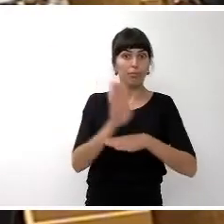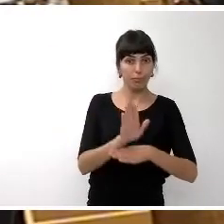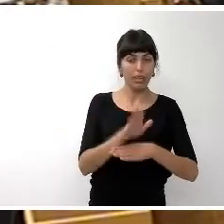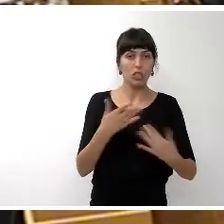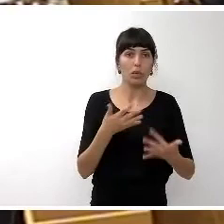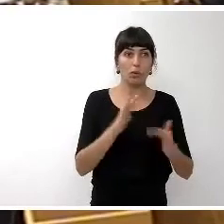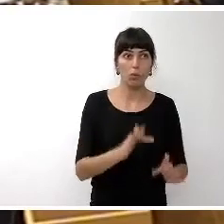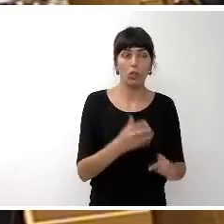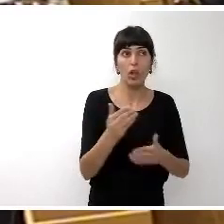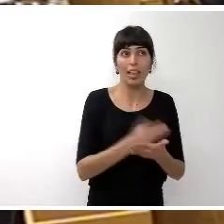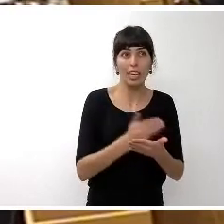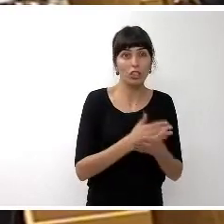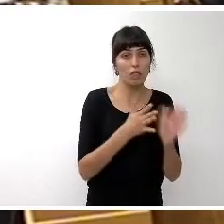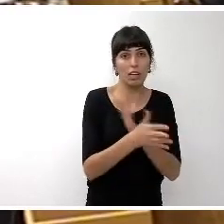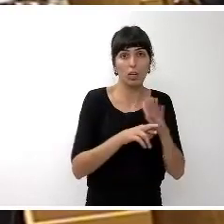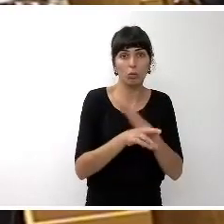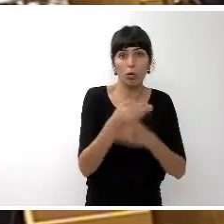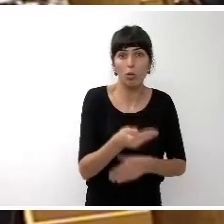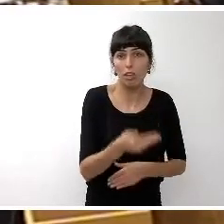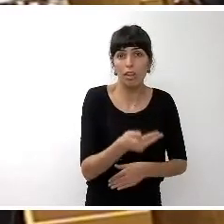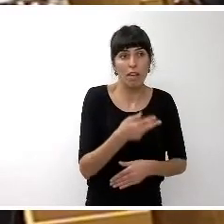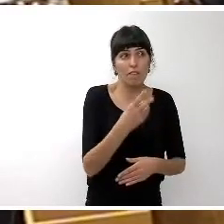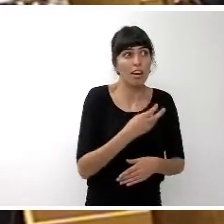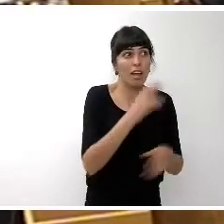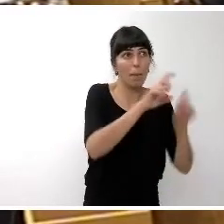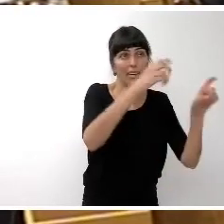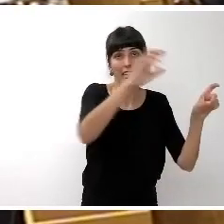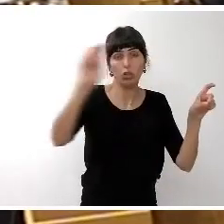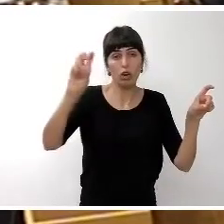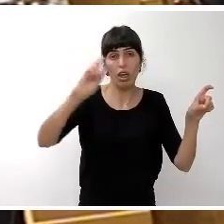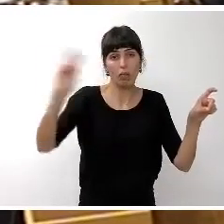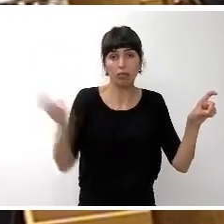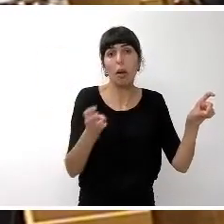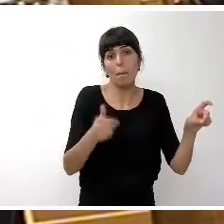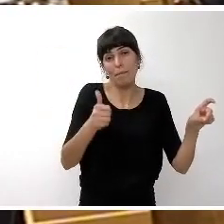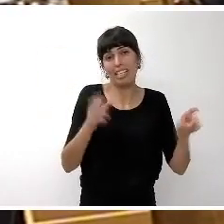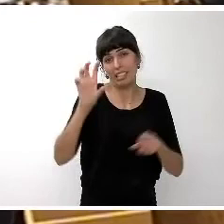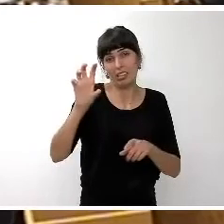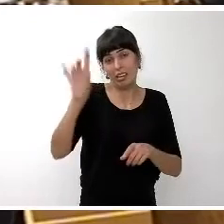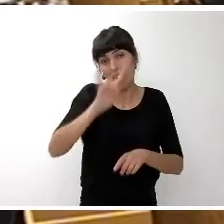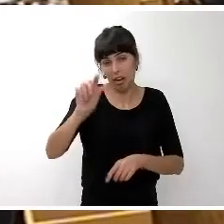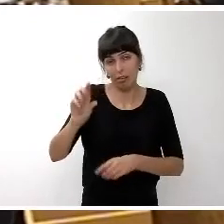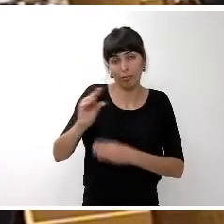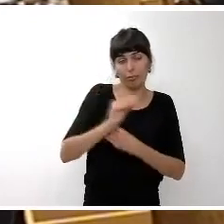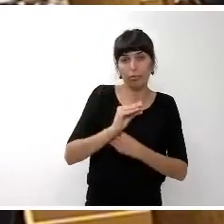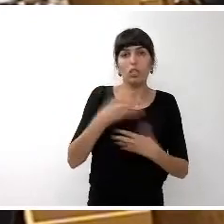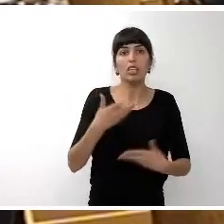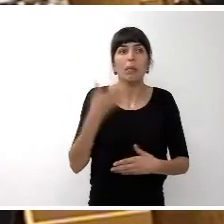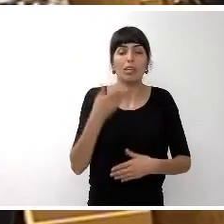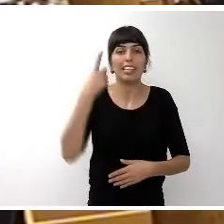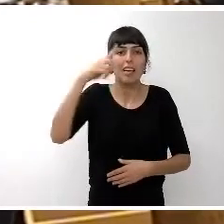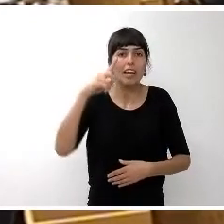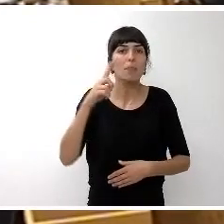un porcentaje muy importante de recursos que provienen de estas administraciones sobre todo esta última y por lo tanto hasta no saber con qué recursos cuenta la